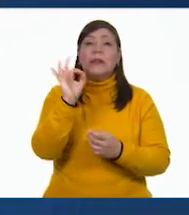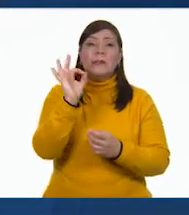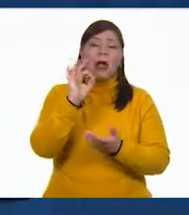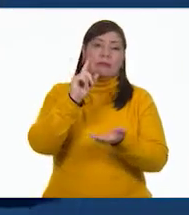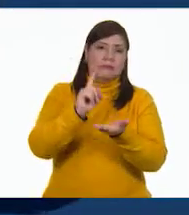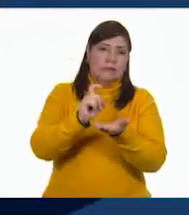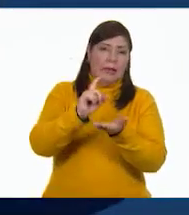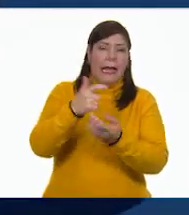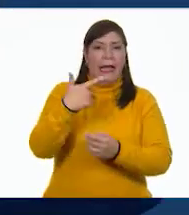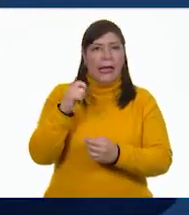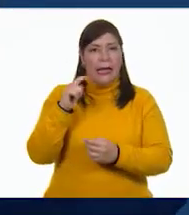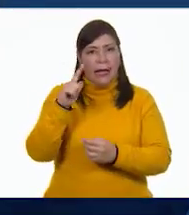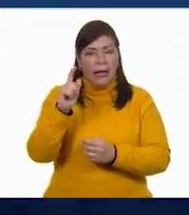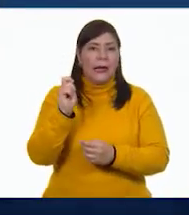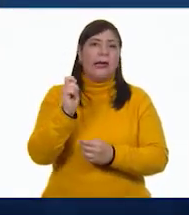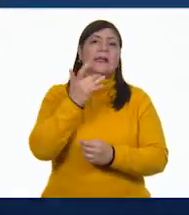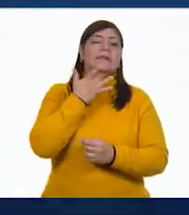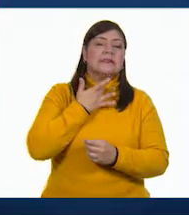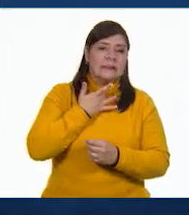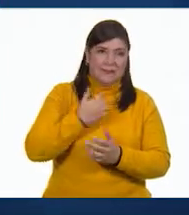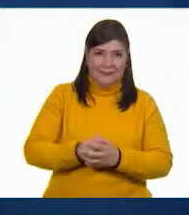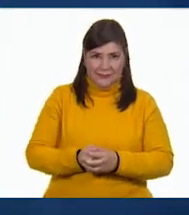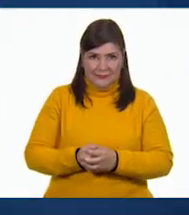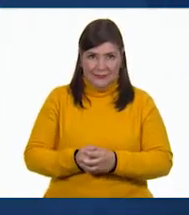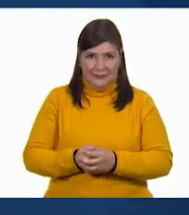desinfectante a base de agua y alcohol.